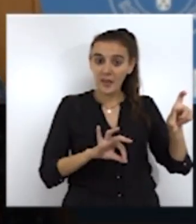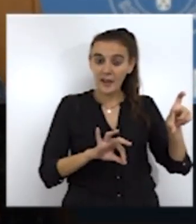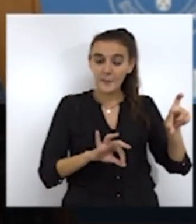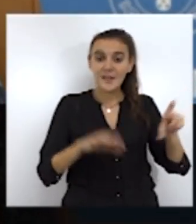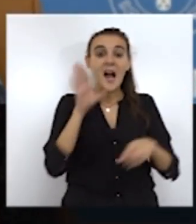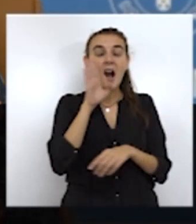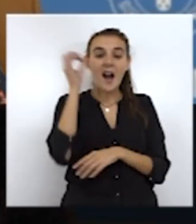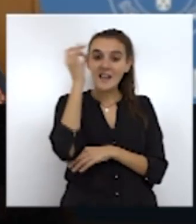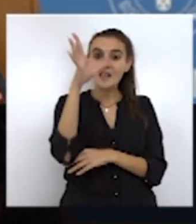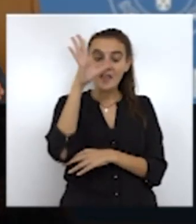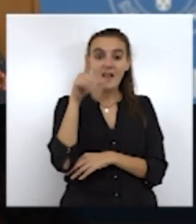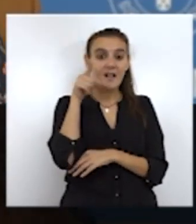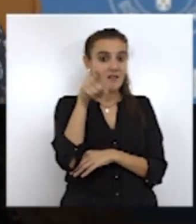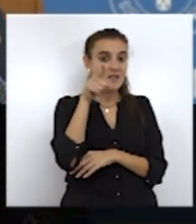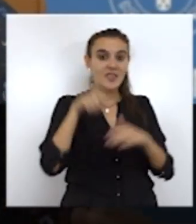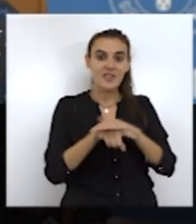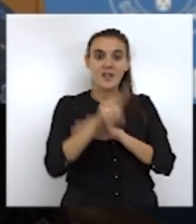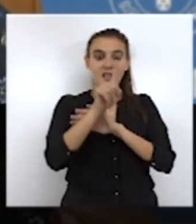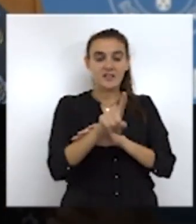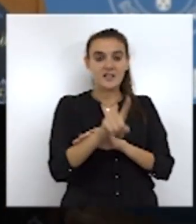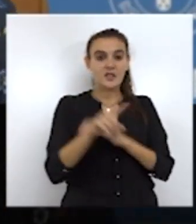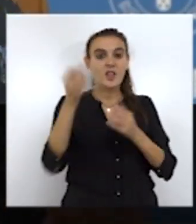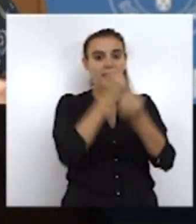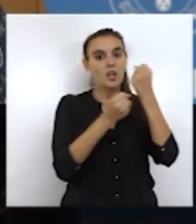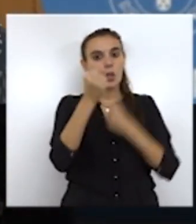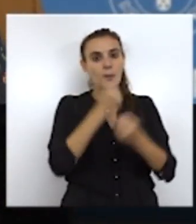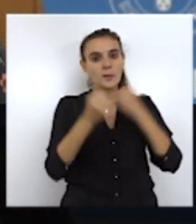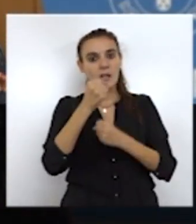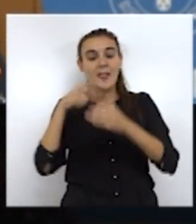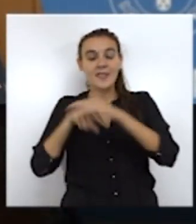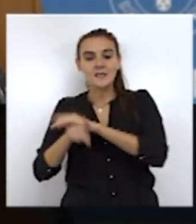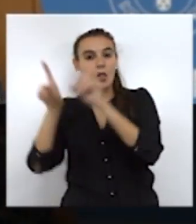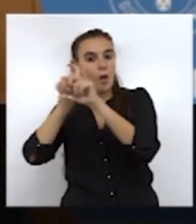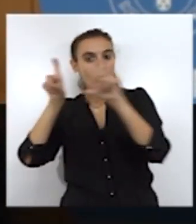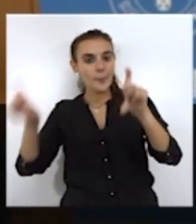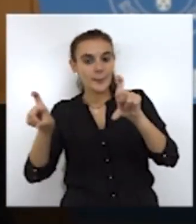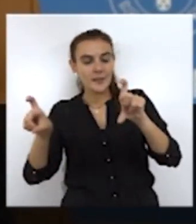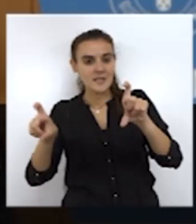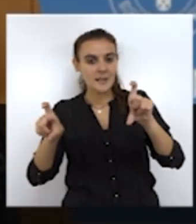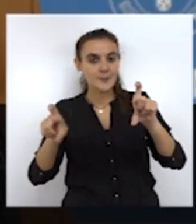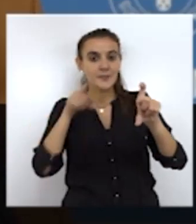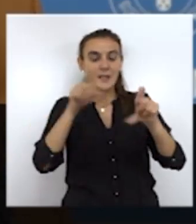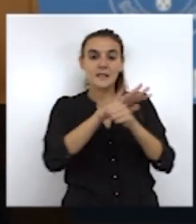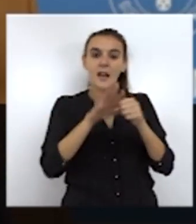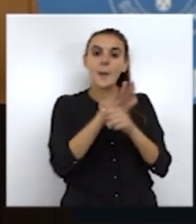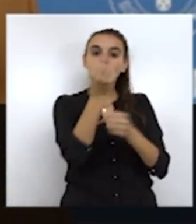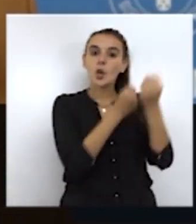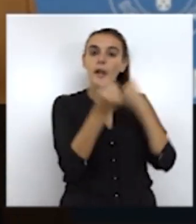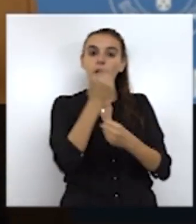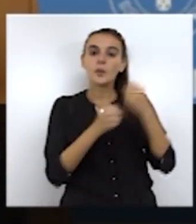esa idea entre desarrolladores de economía desarrolladores de empresa y del ámbito